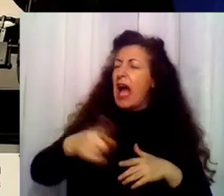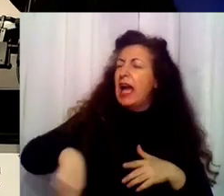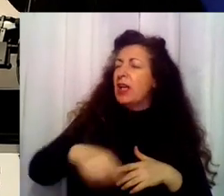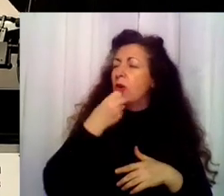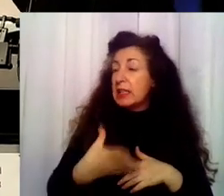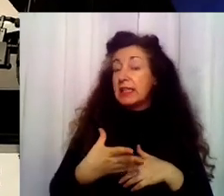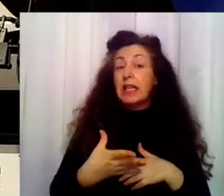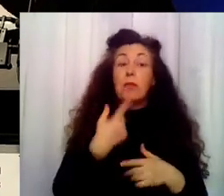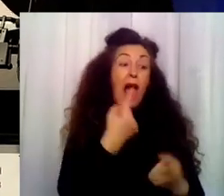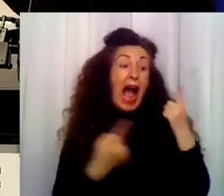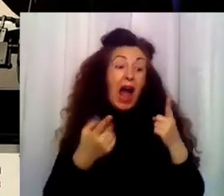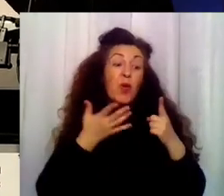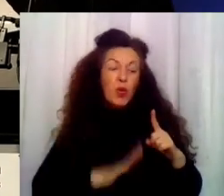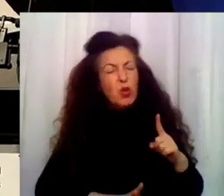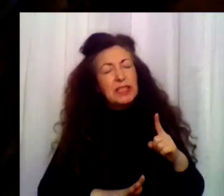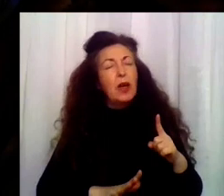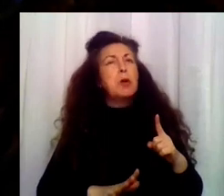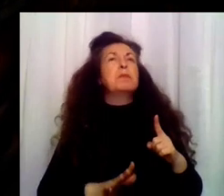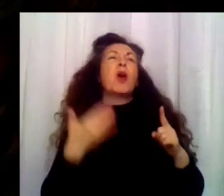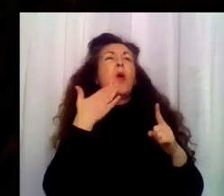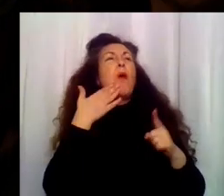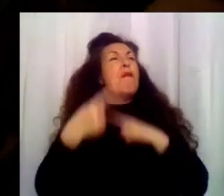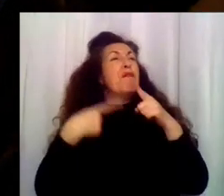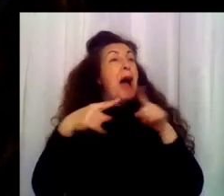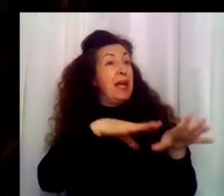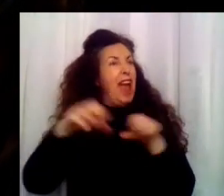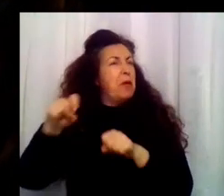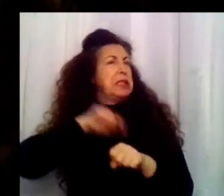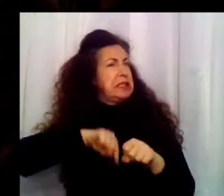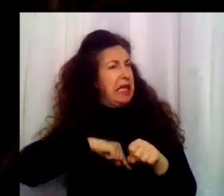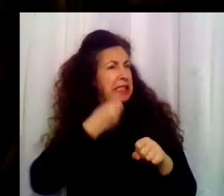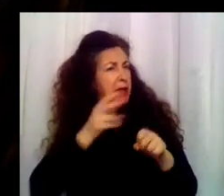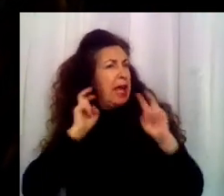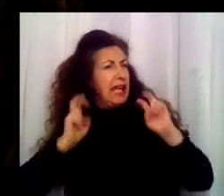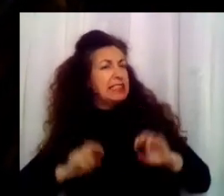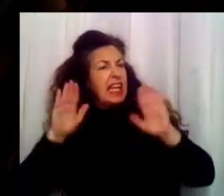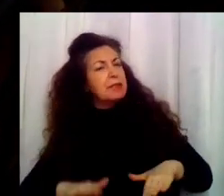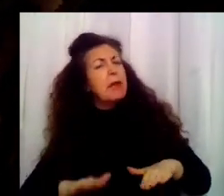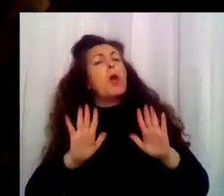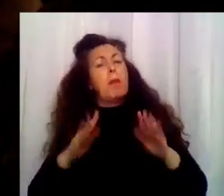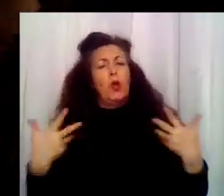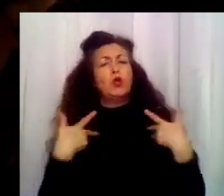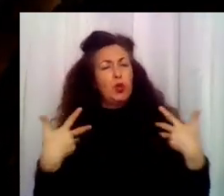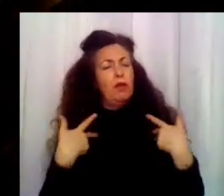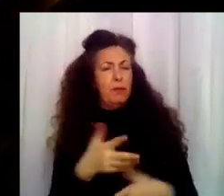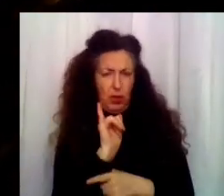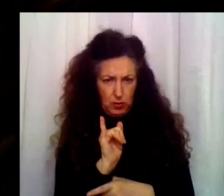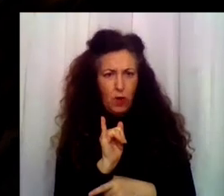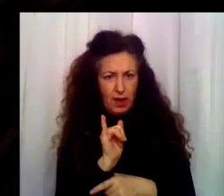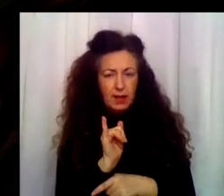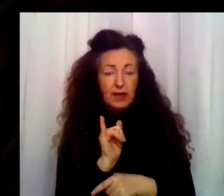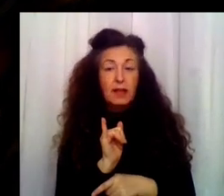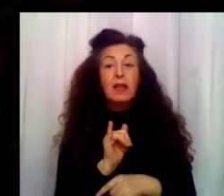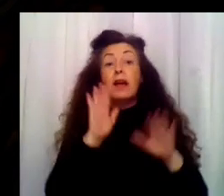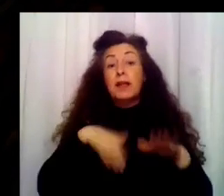las familias de acogida, pero siempre sufren. Desde mi punto de vista, se pone a prueba la relación de una manera muy profunda y eso